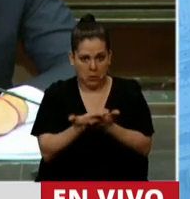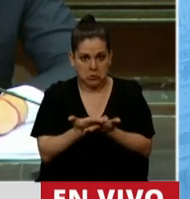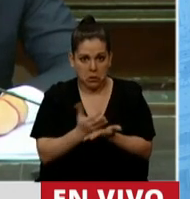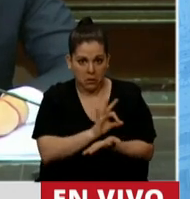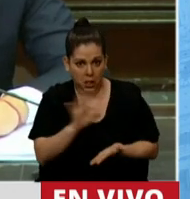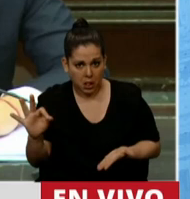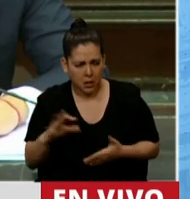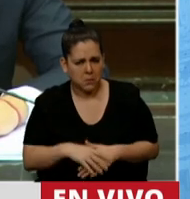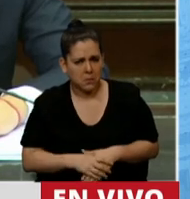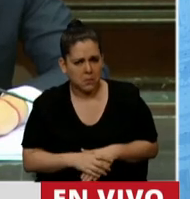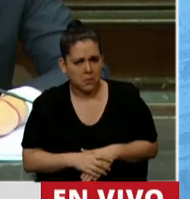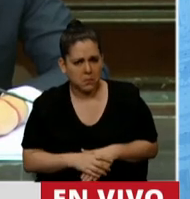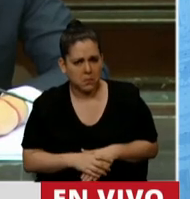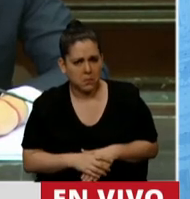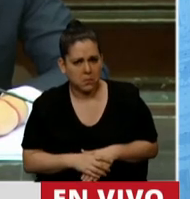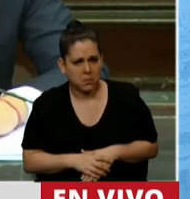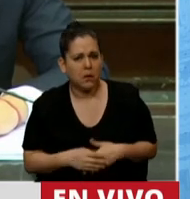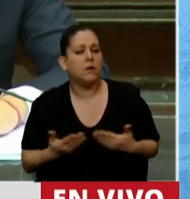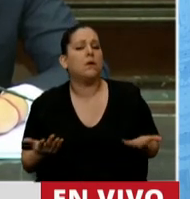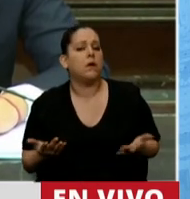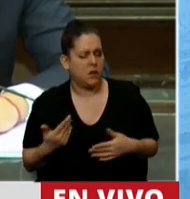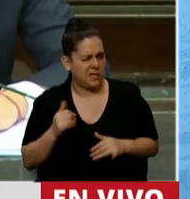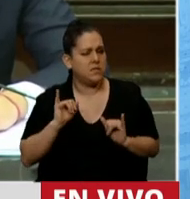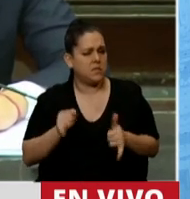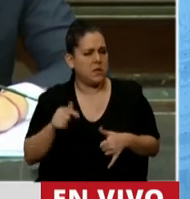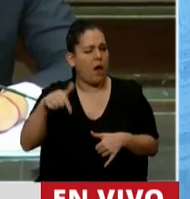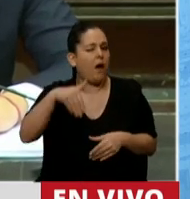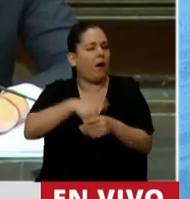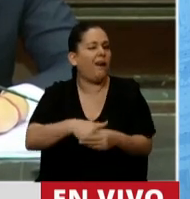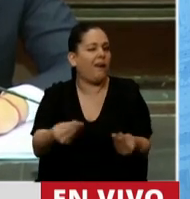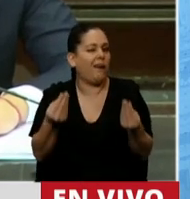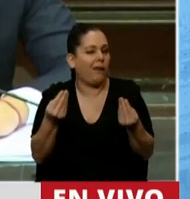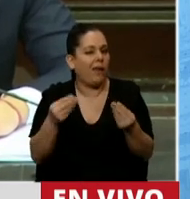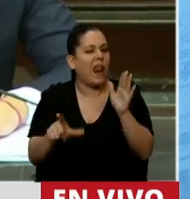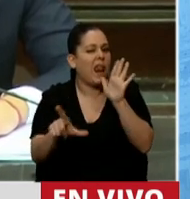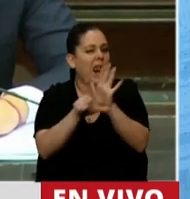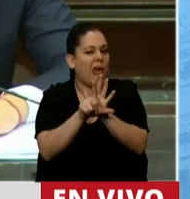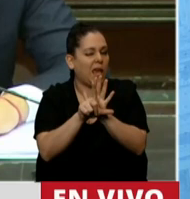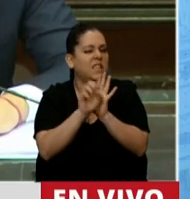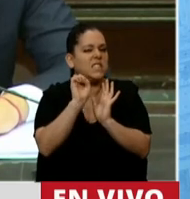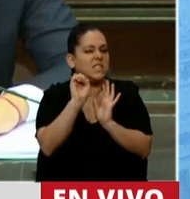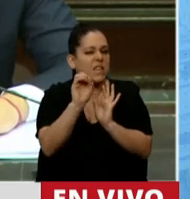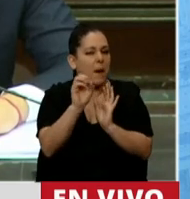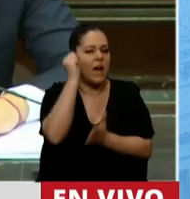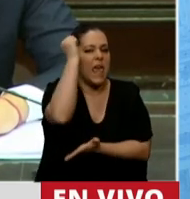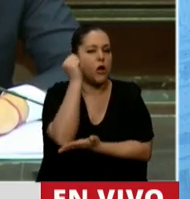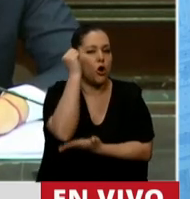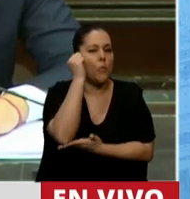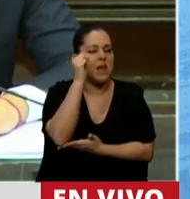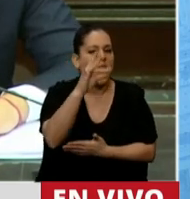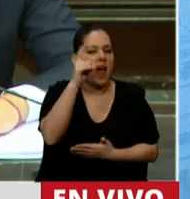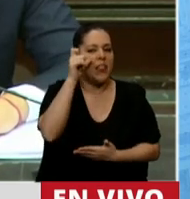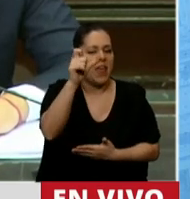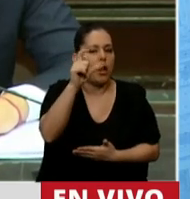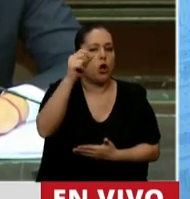izquierda. ¿Y sabe qué, Ministro? Lo que sí se votó acá es una ley, la denominada de la economía del conocimiento,